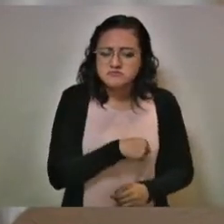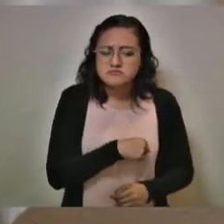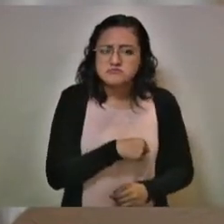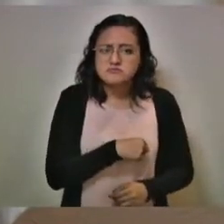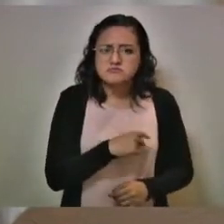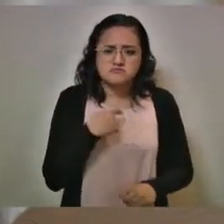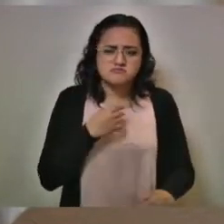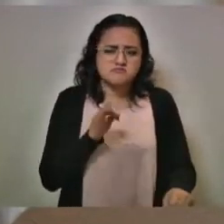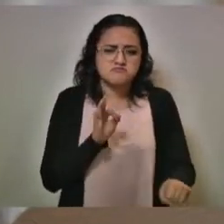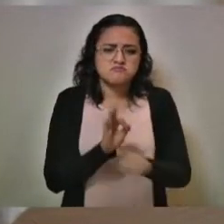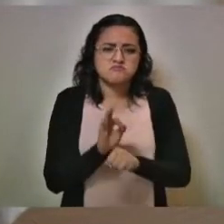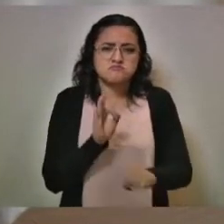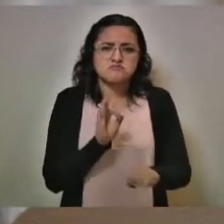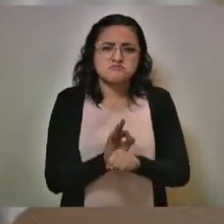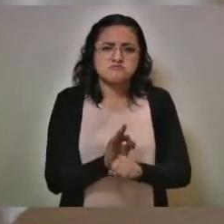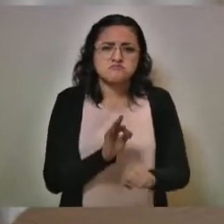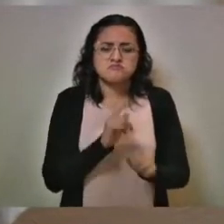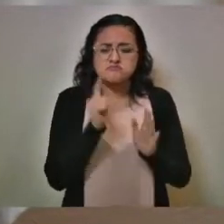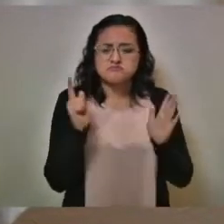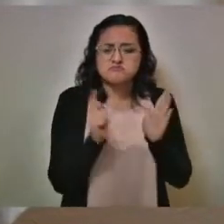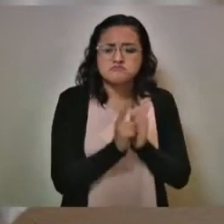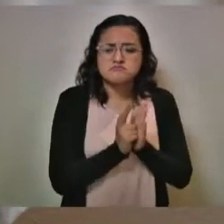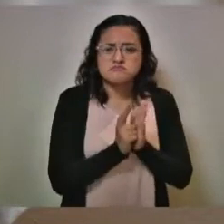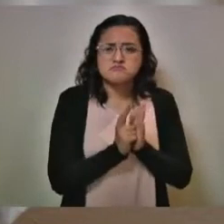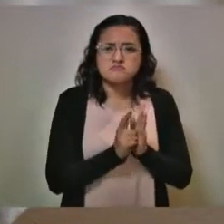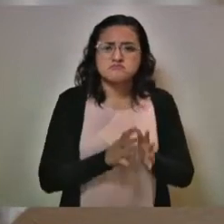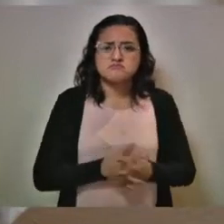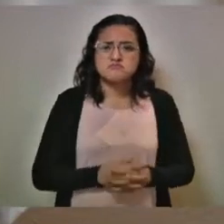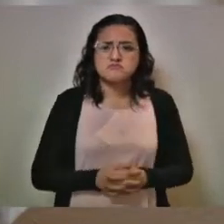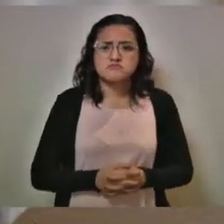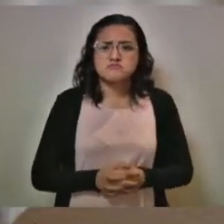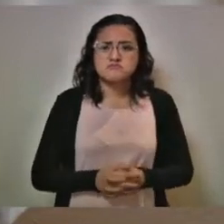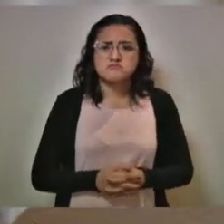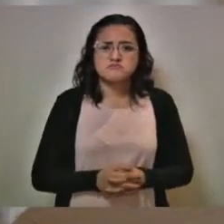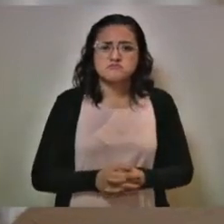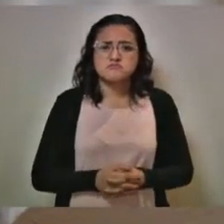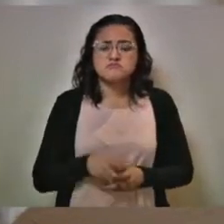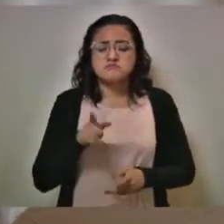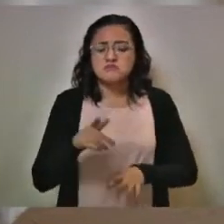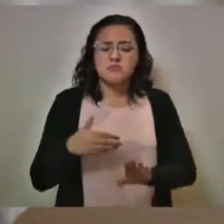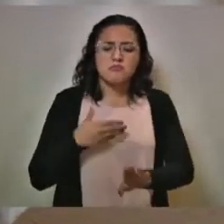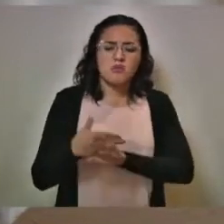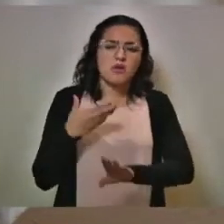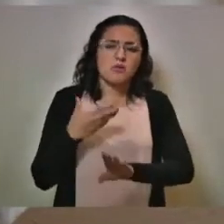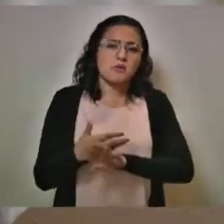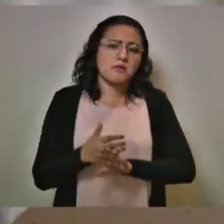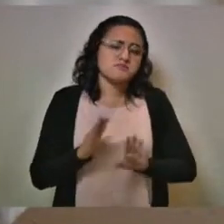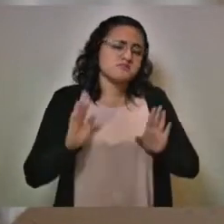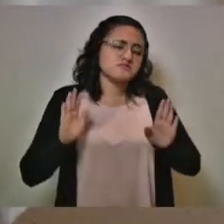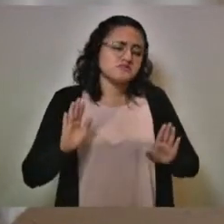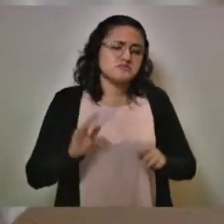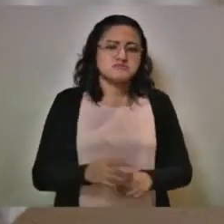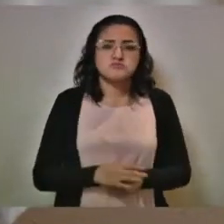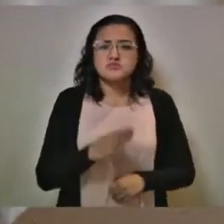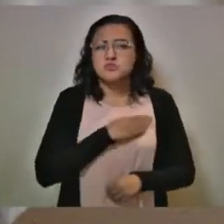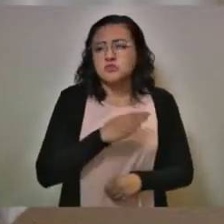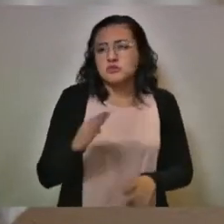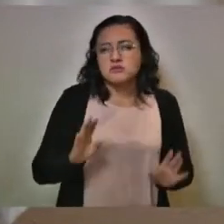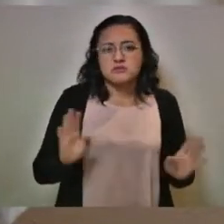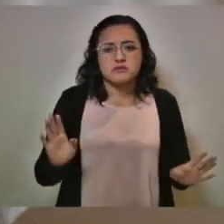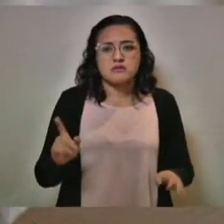Nosotros defenderemos a la ley, ellos la atacarán y bueno,